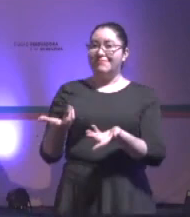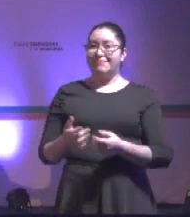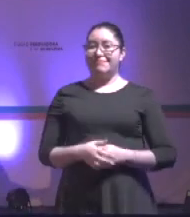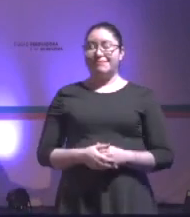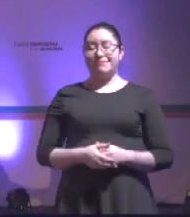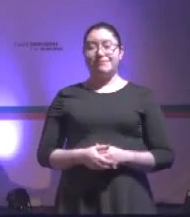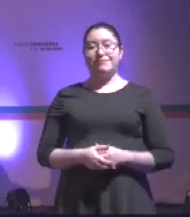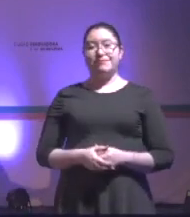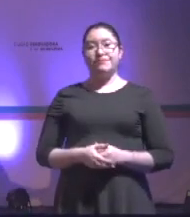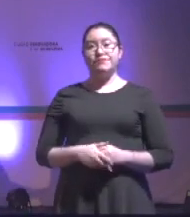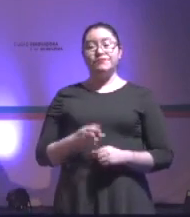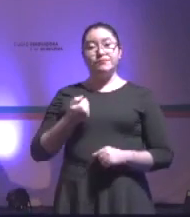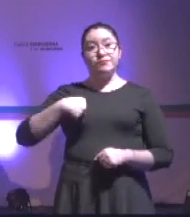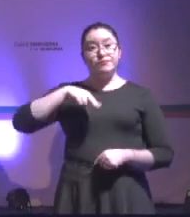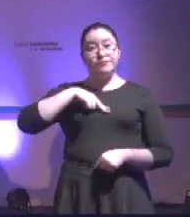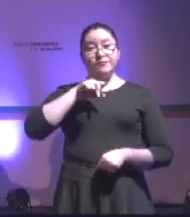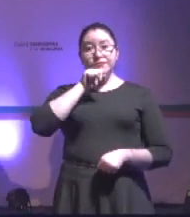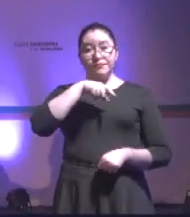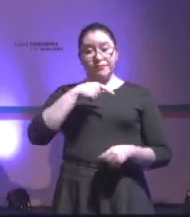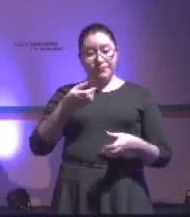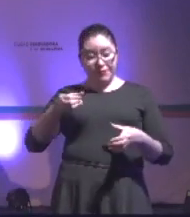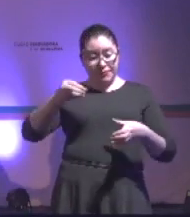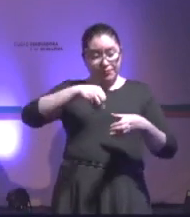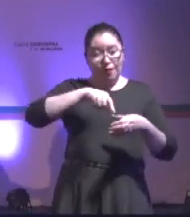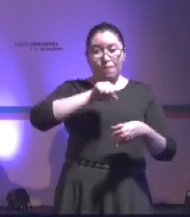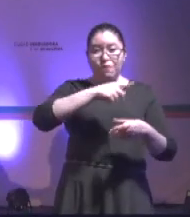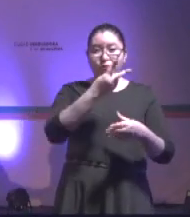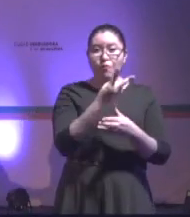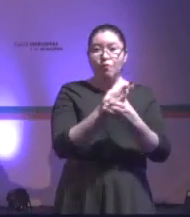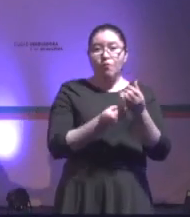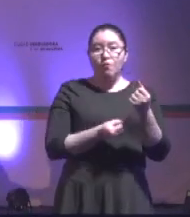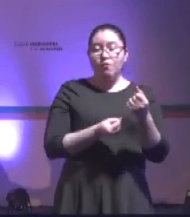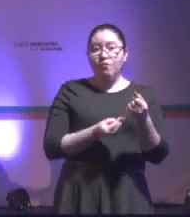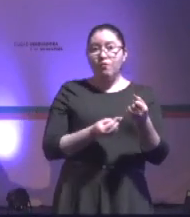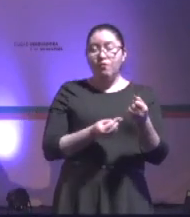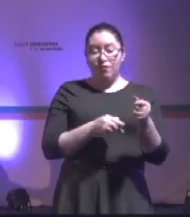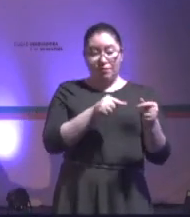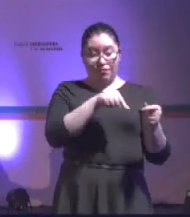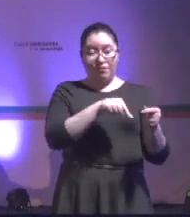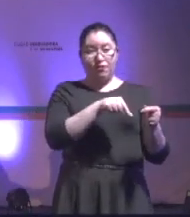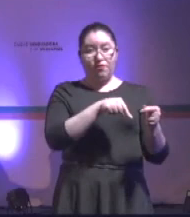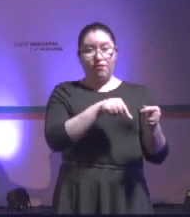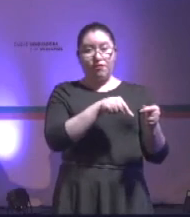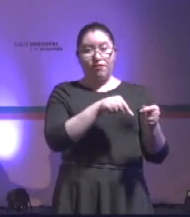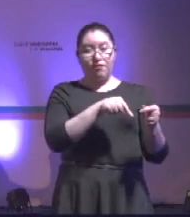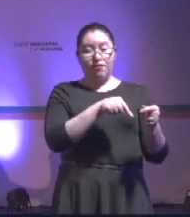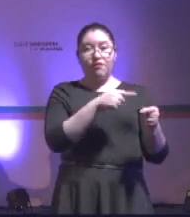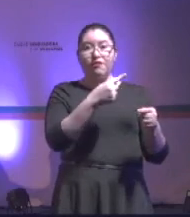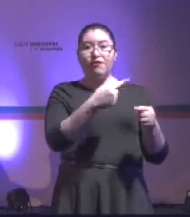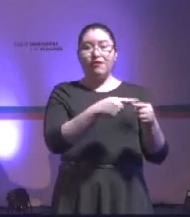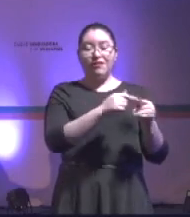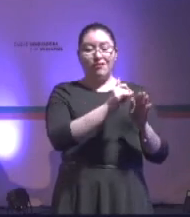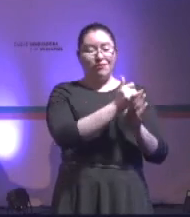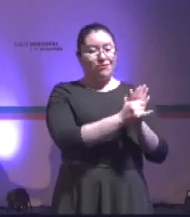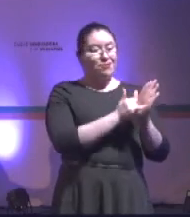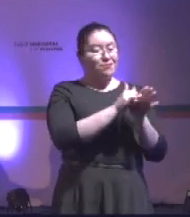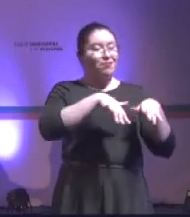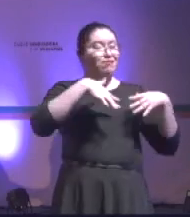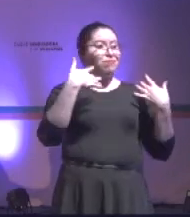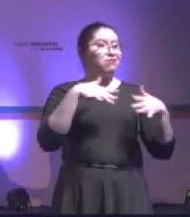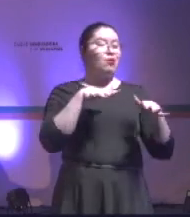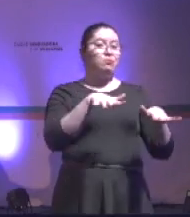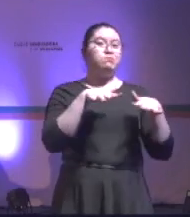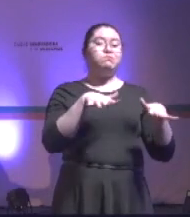No podemos poner en el mismo saco a youtuberos maravillosos